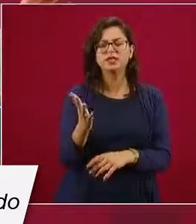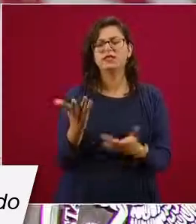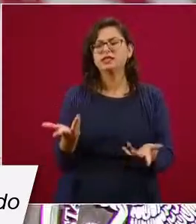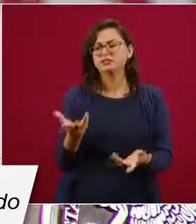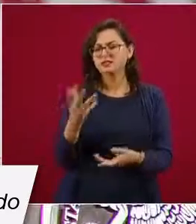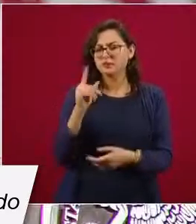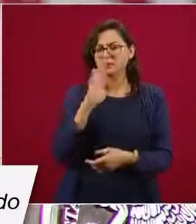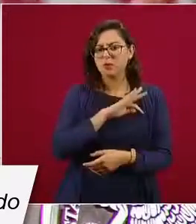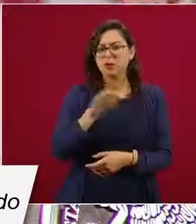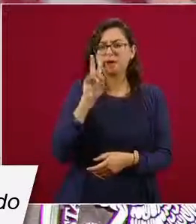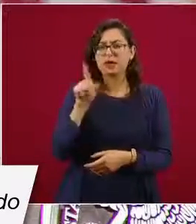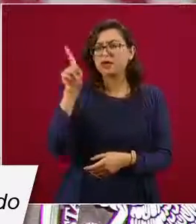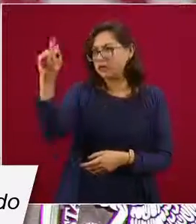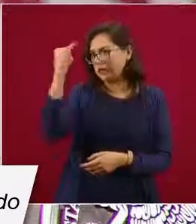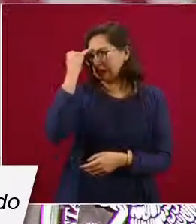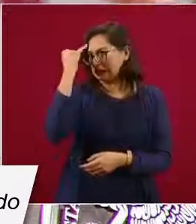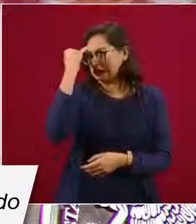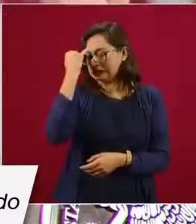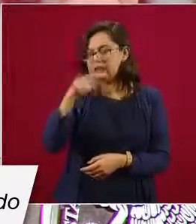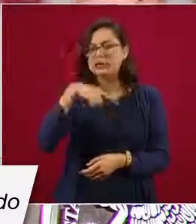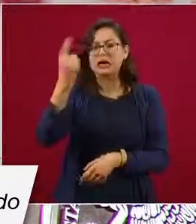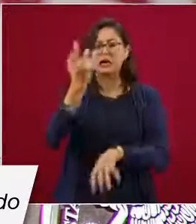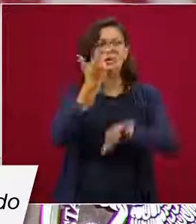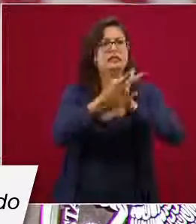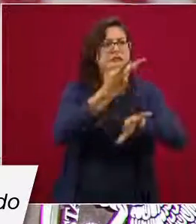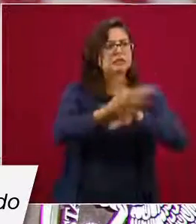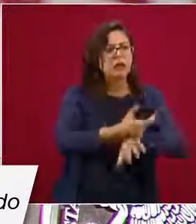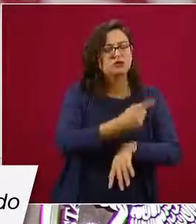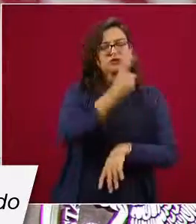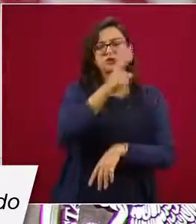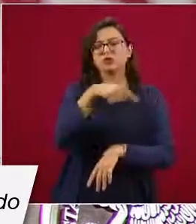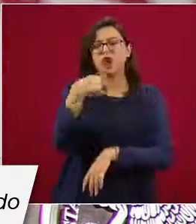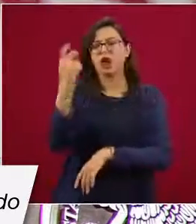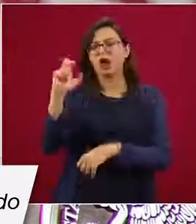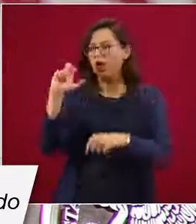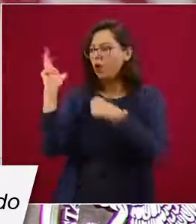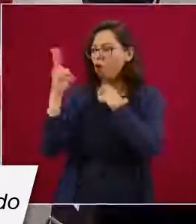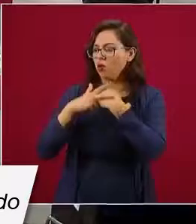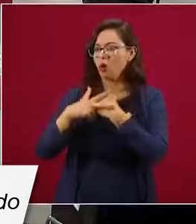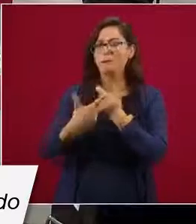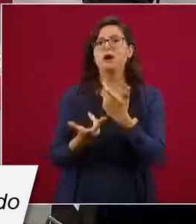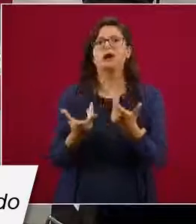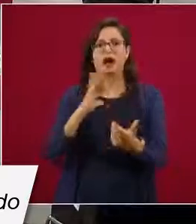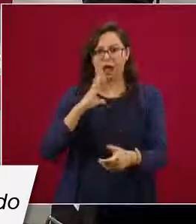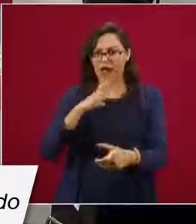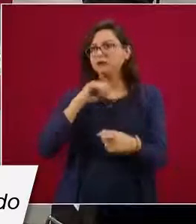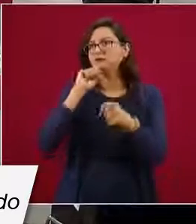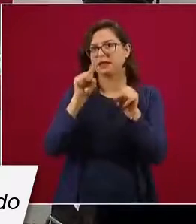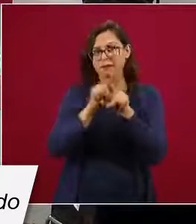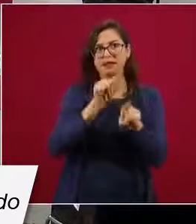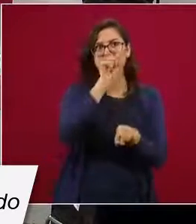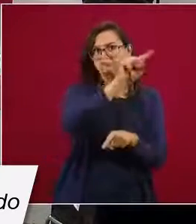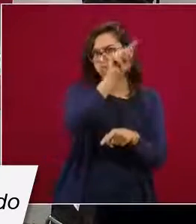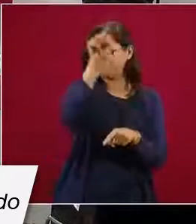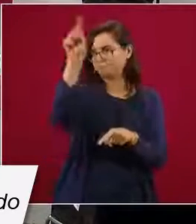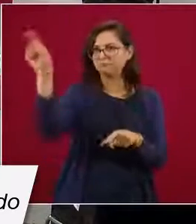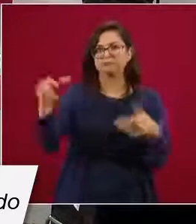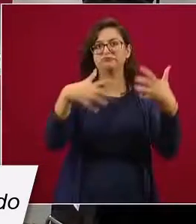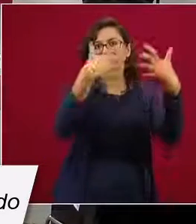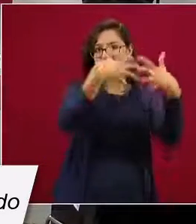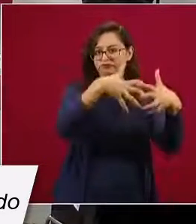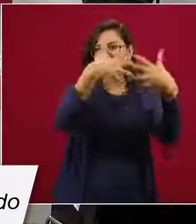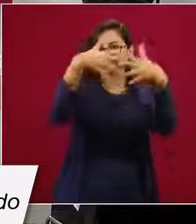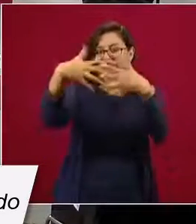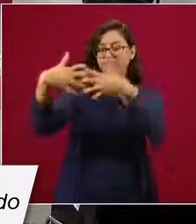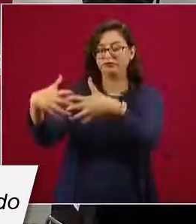Serum de India, anuncios en Estados Unidos, anuncios en Europa. La idea principalmente de lograr